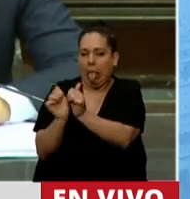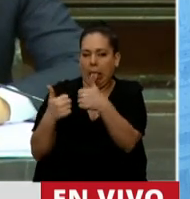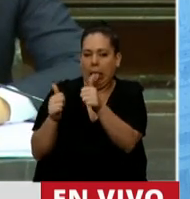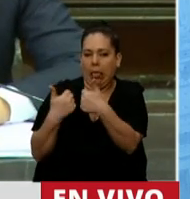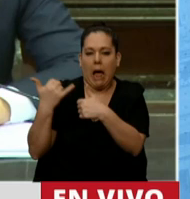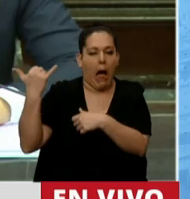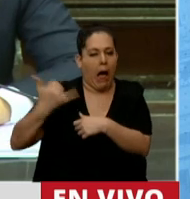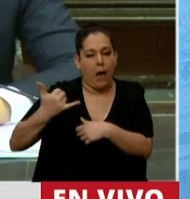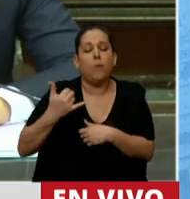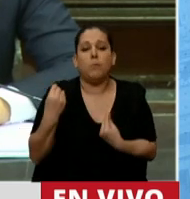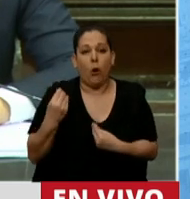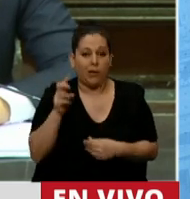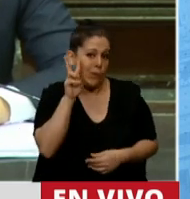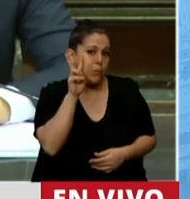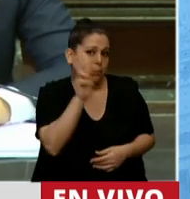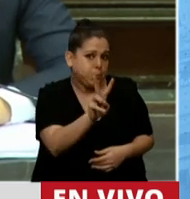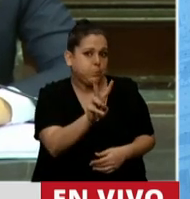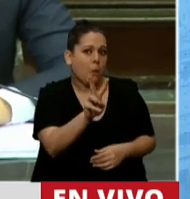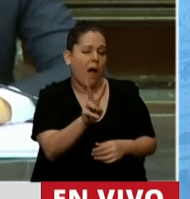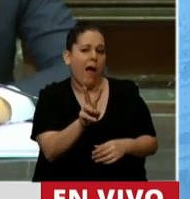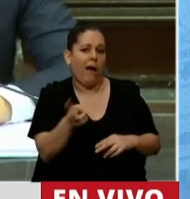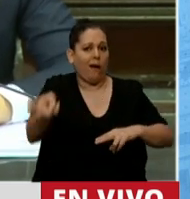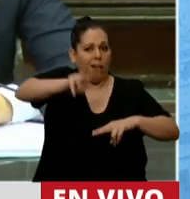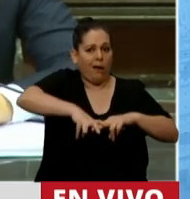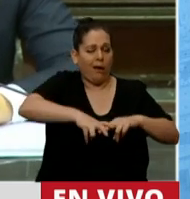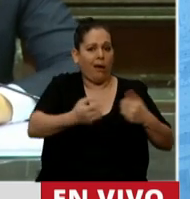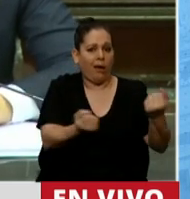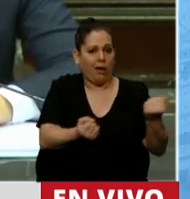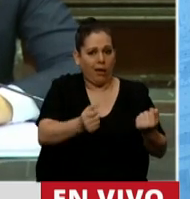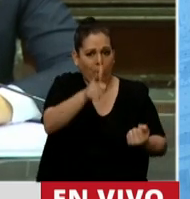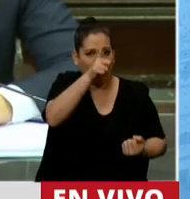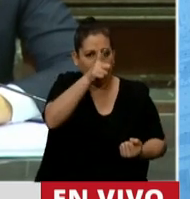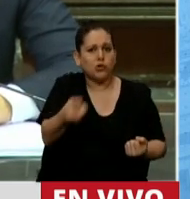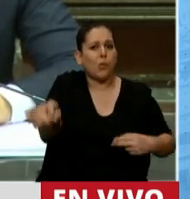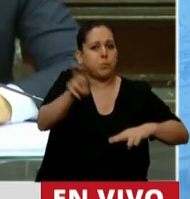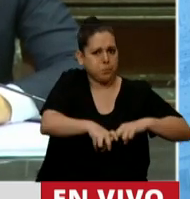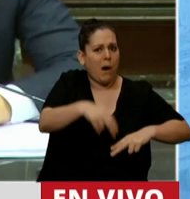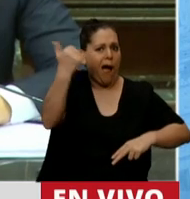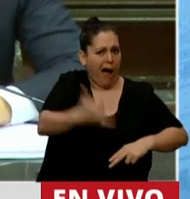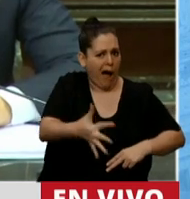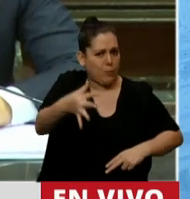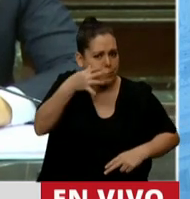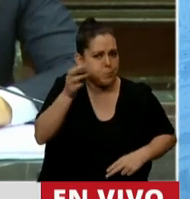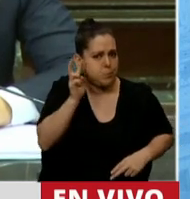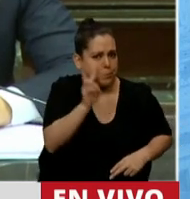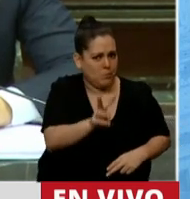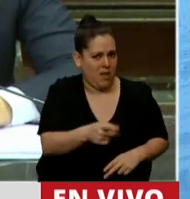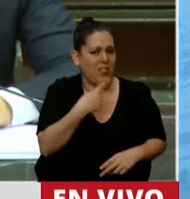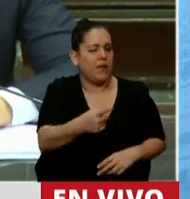fue visto Facundo por última vez subiendo a un patrullero de la policía, maniobras de encubrimiento